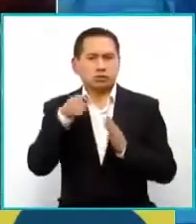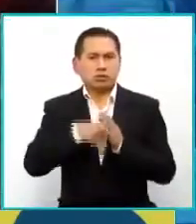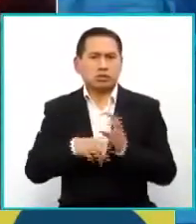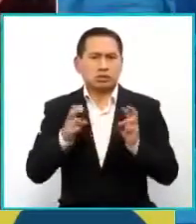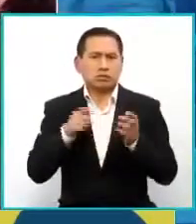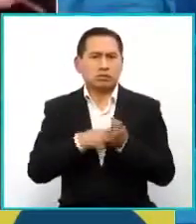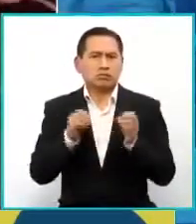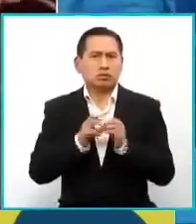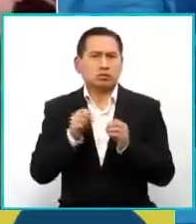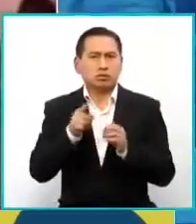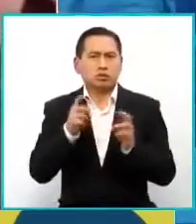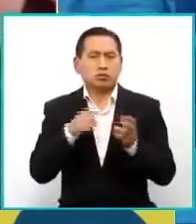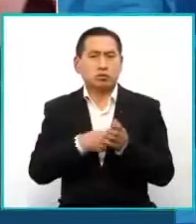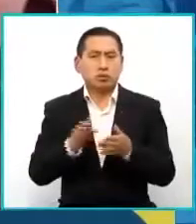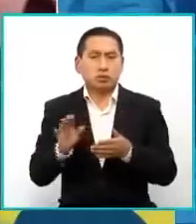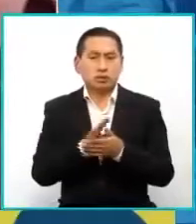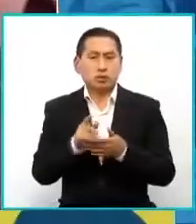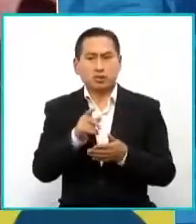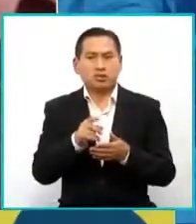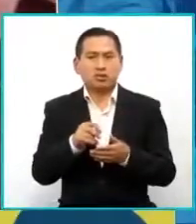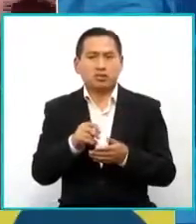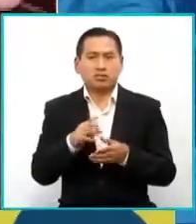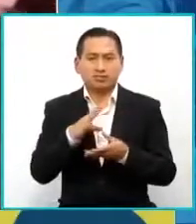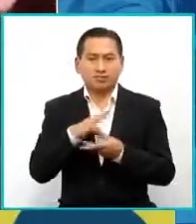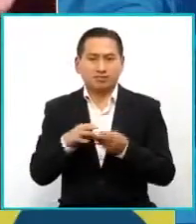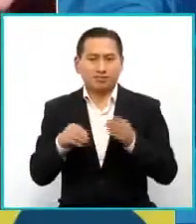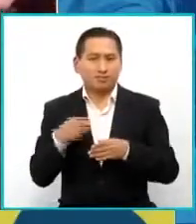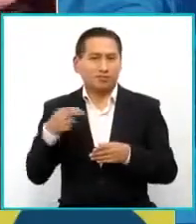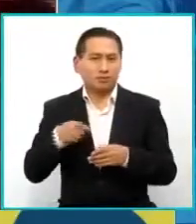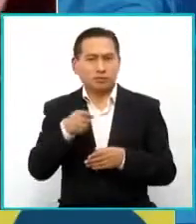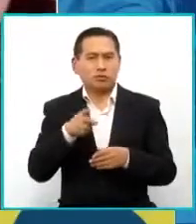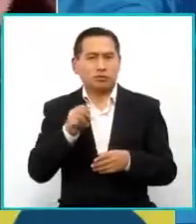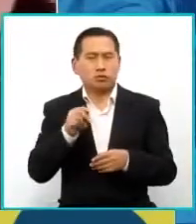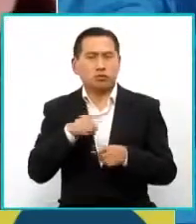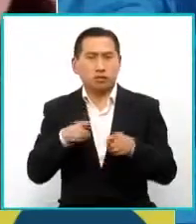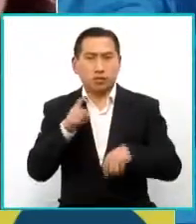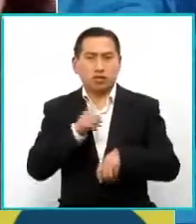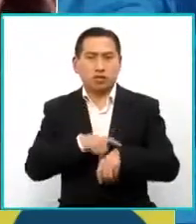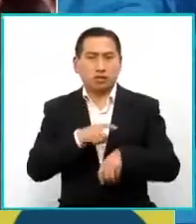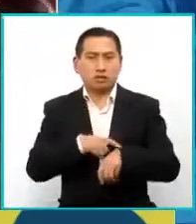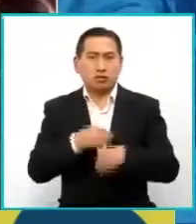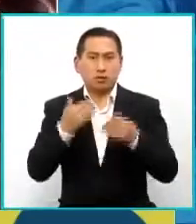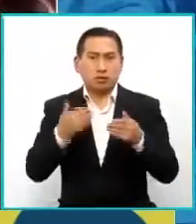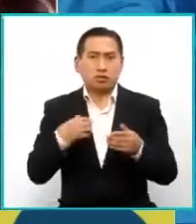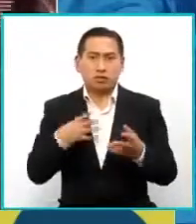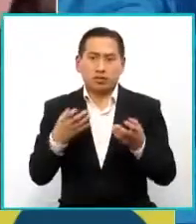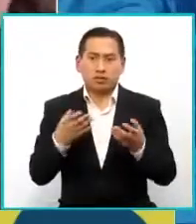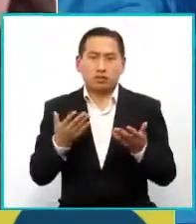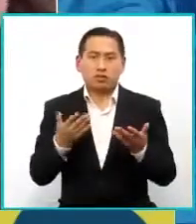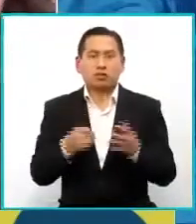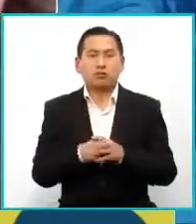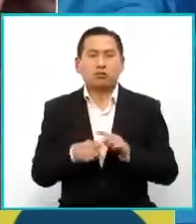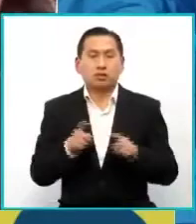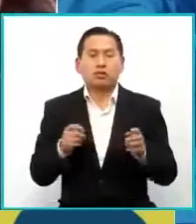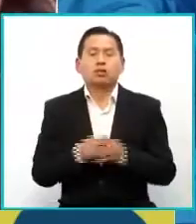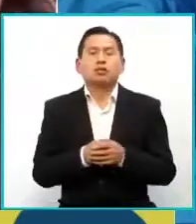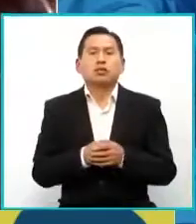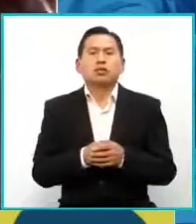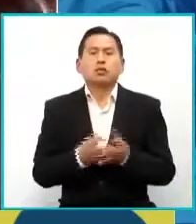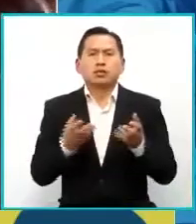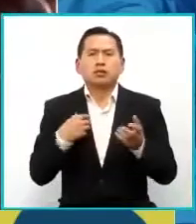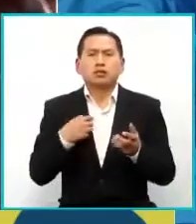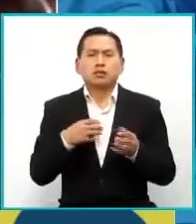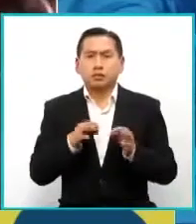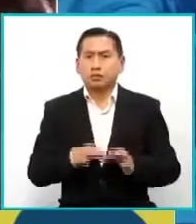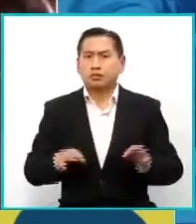mucho en el ámbito del concepto del cine documental que tú trabajas, Gaby, porque la verdad es que el tiempo no es el que quisiera tener, pero sí quiero